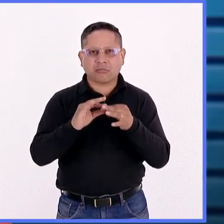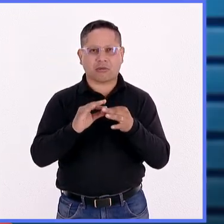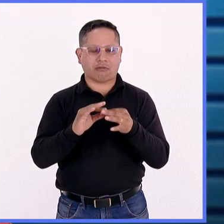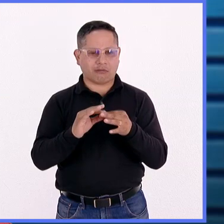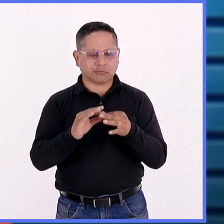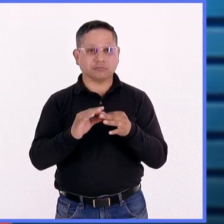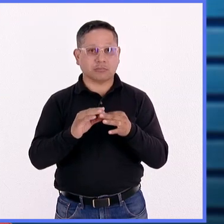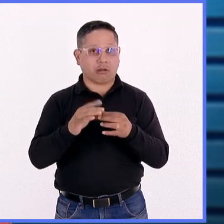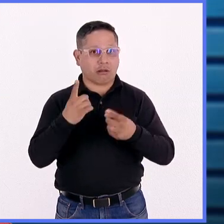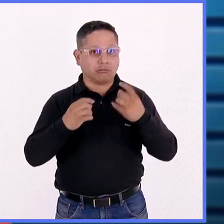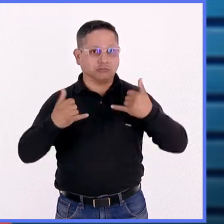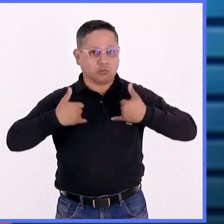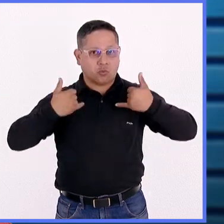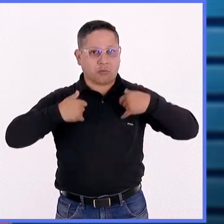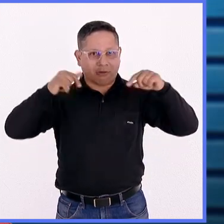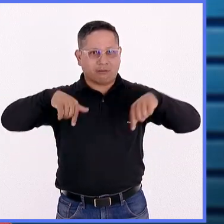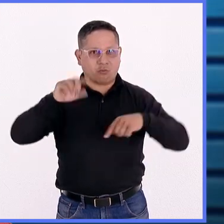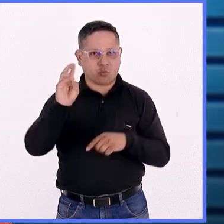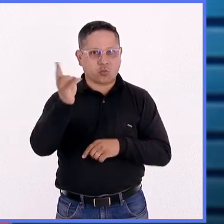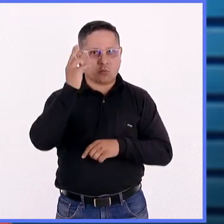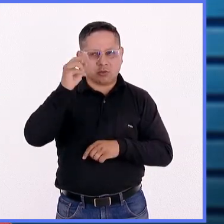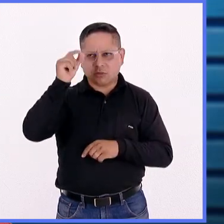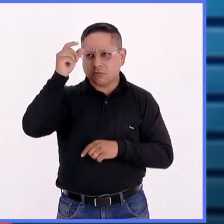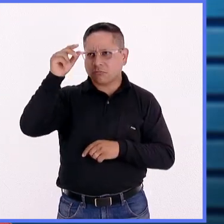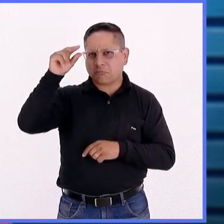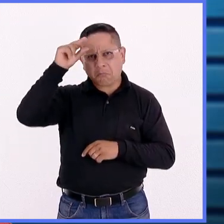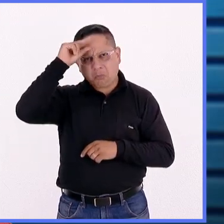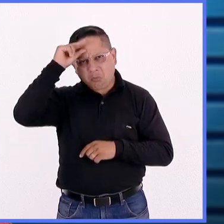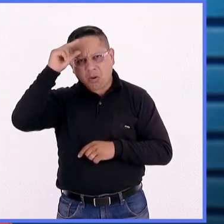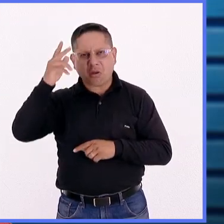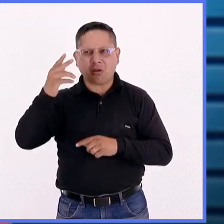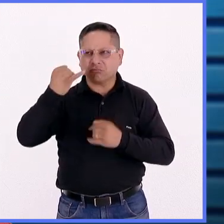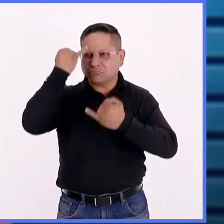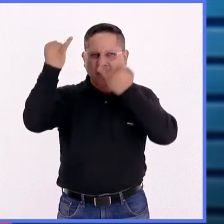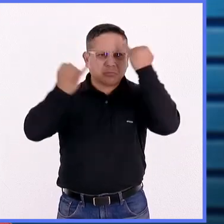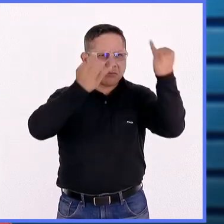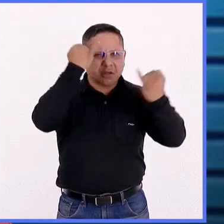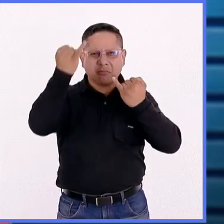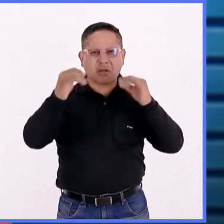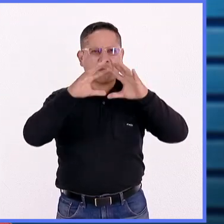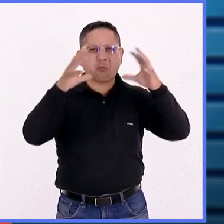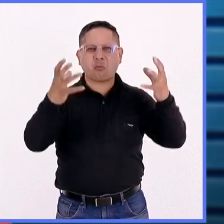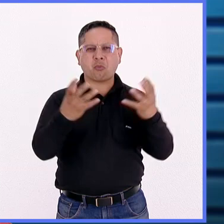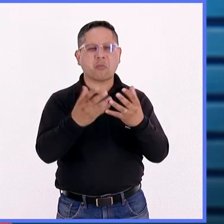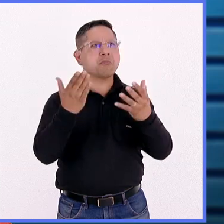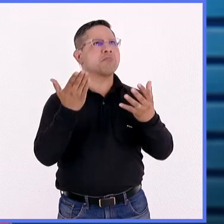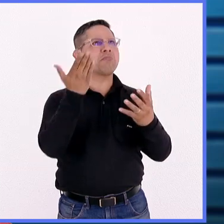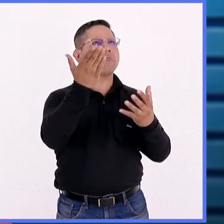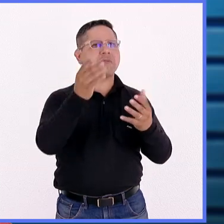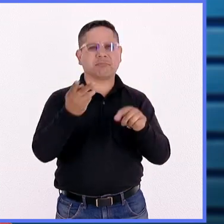interés que tienen los jóvenes universitarios por mirar lo que sucede más allá de nuestro planeta. Quédense con nosotros.